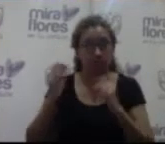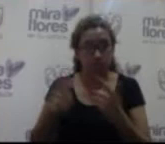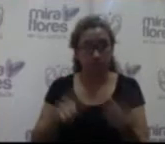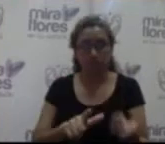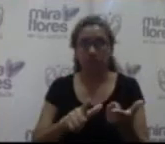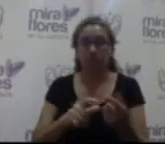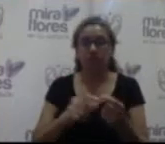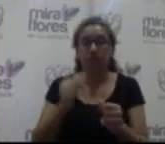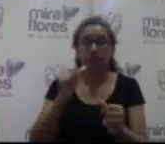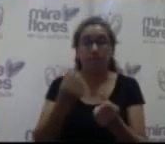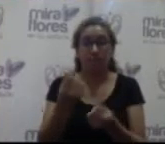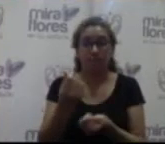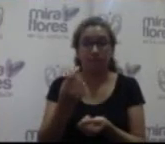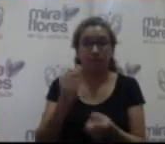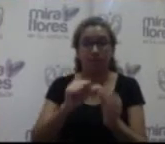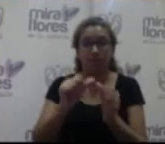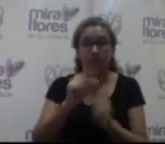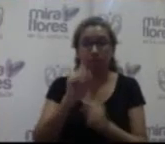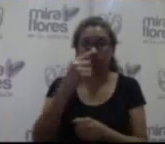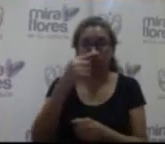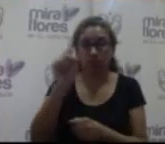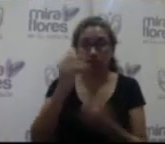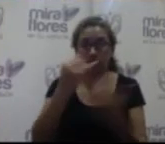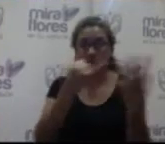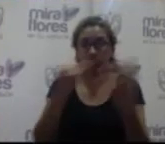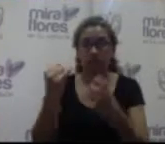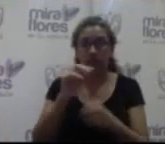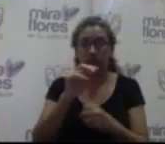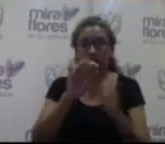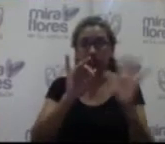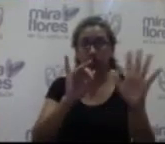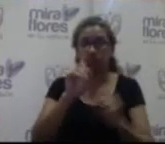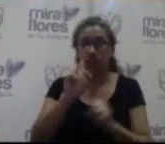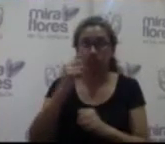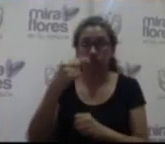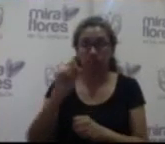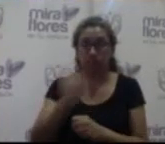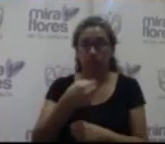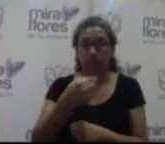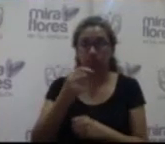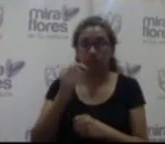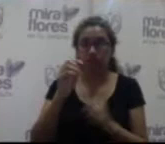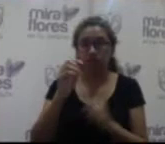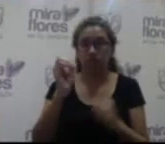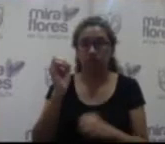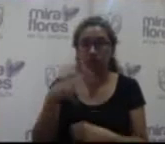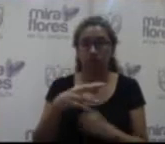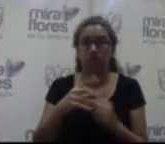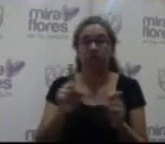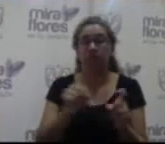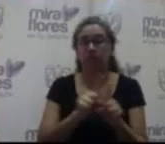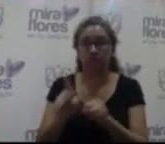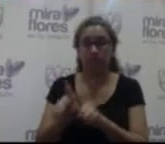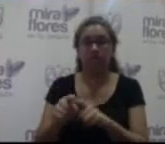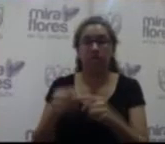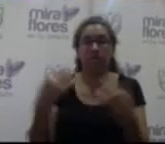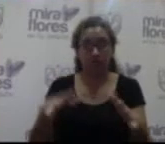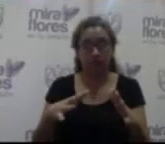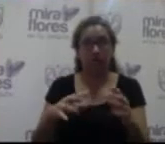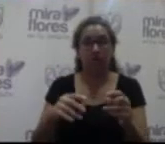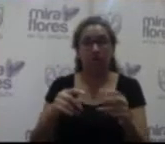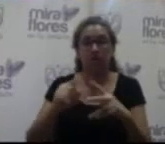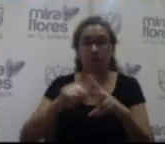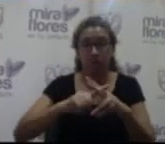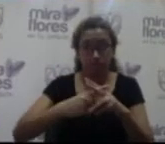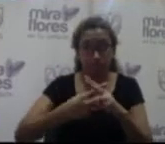el monto actualizado asciende a 1.671.112 nuevos soles el proyecto ya se encuentra en ejecución